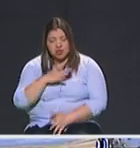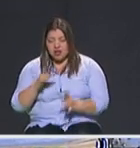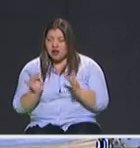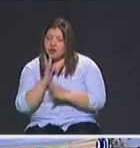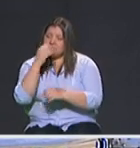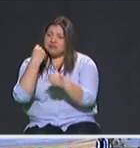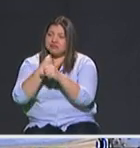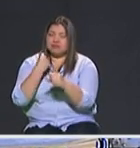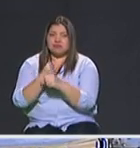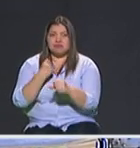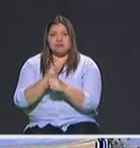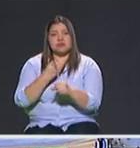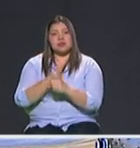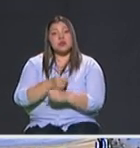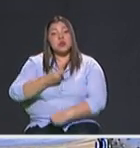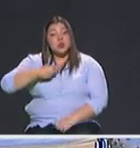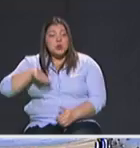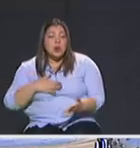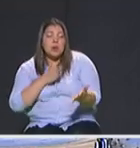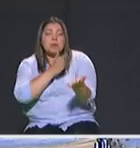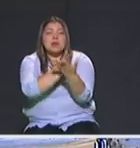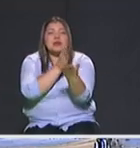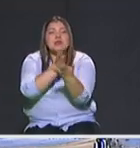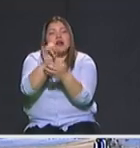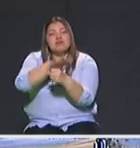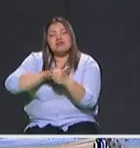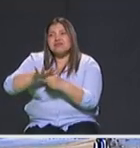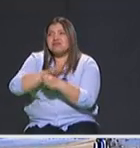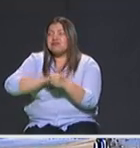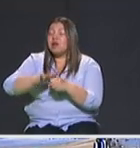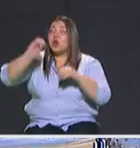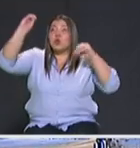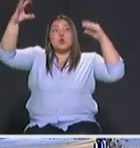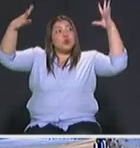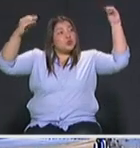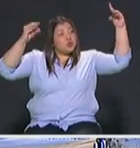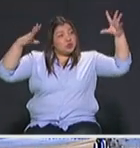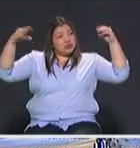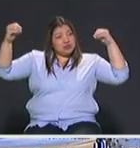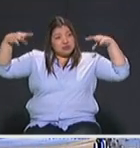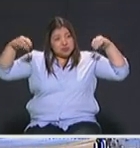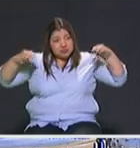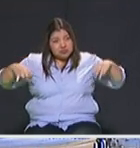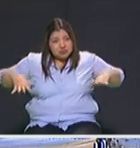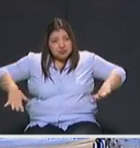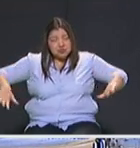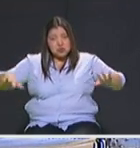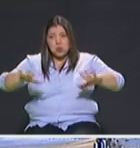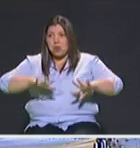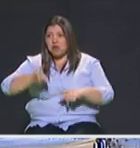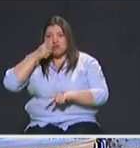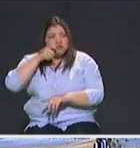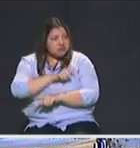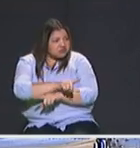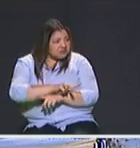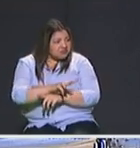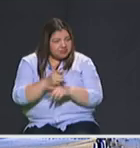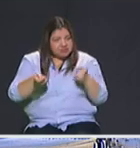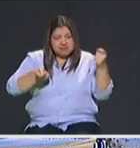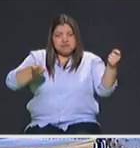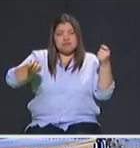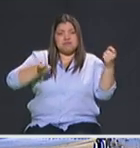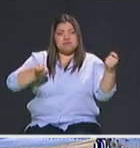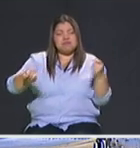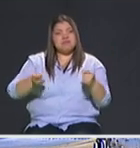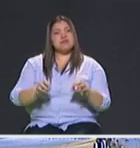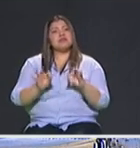en los barrios para que sean seguros, iluminados, visibles, una ciudad 24 horas y además vamos a fortalecer todas